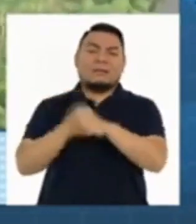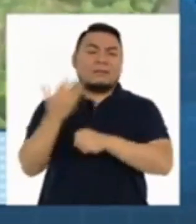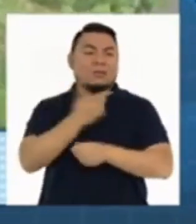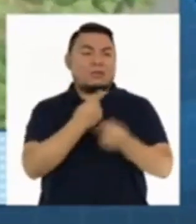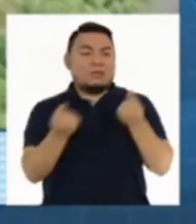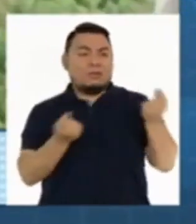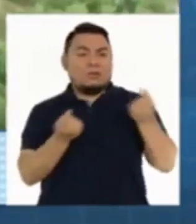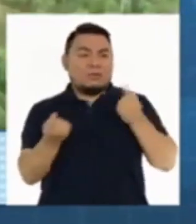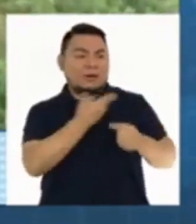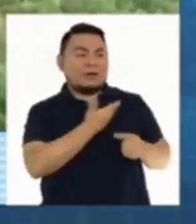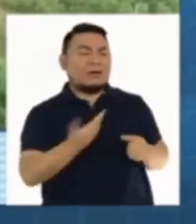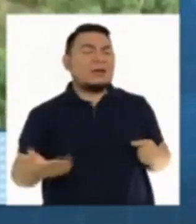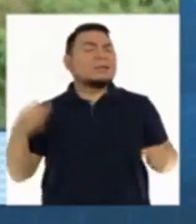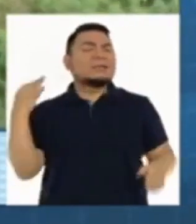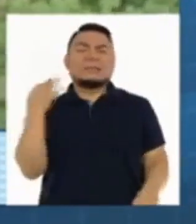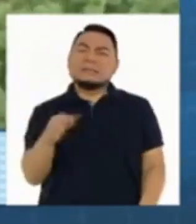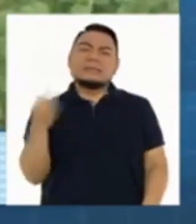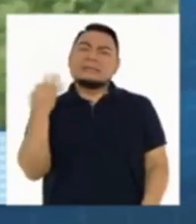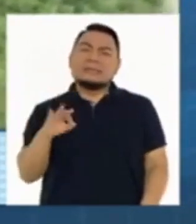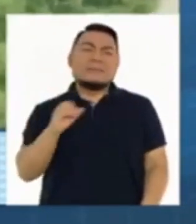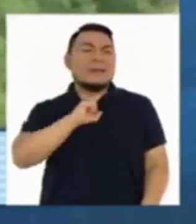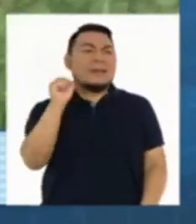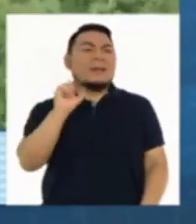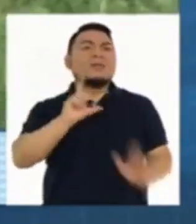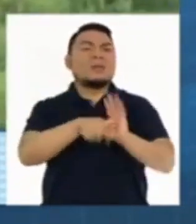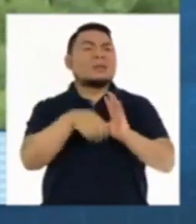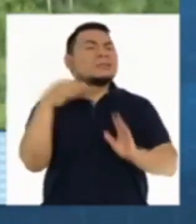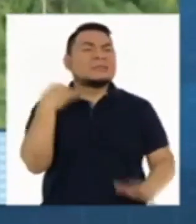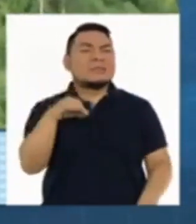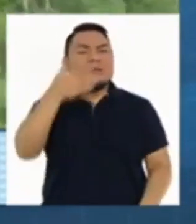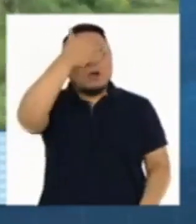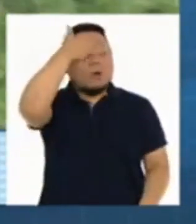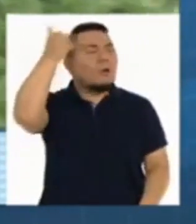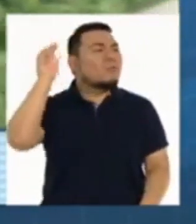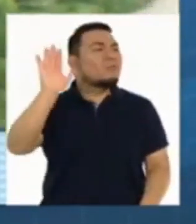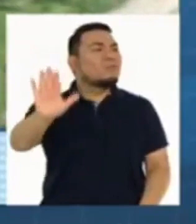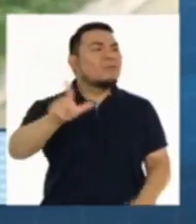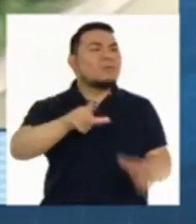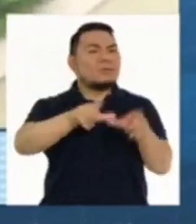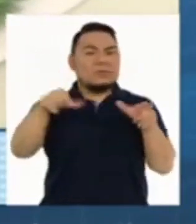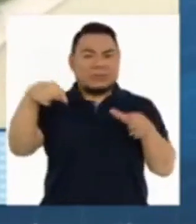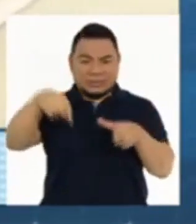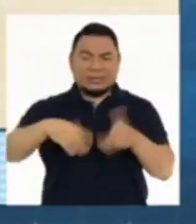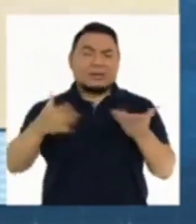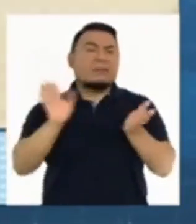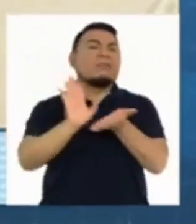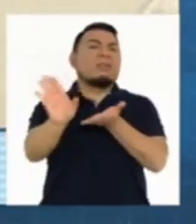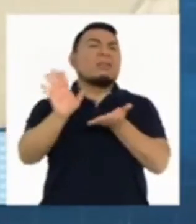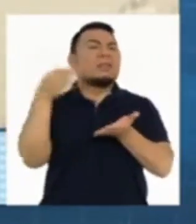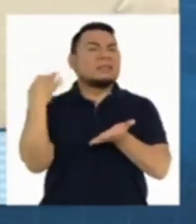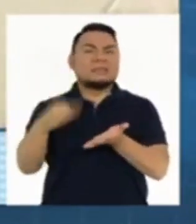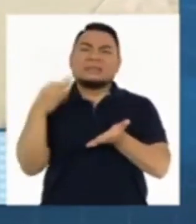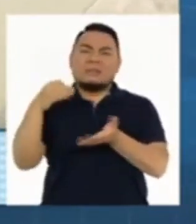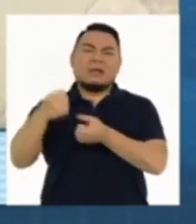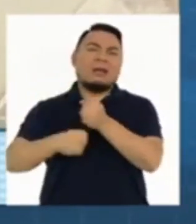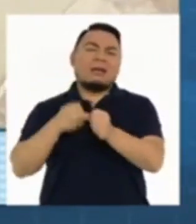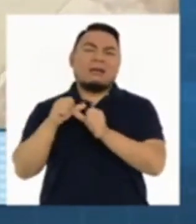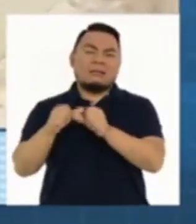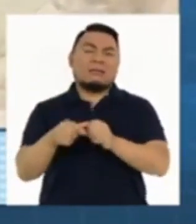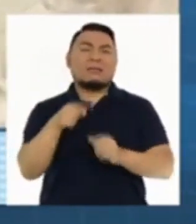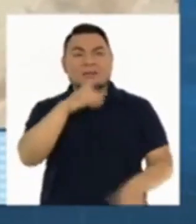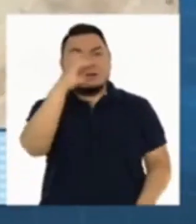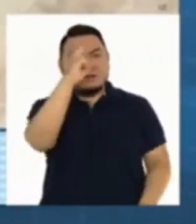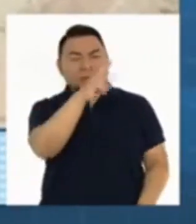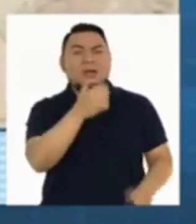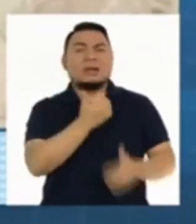los gobiernos de turno se hayan olvidado de este territorio que junta a varias regiones, como el caso de